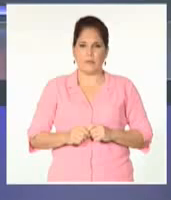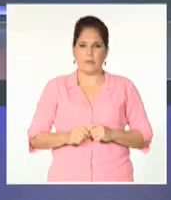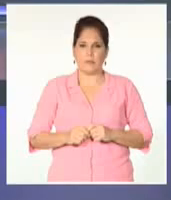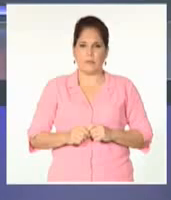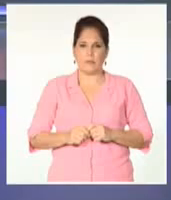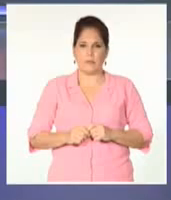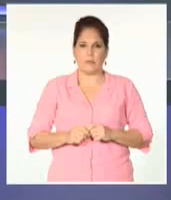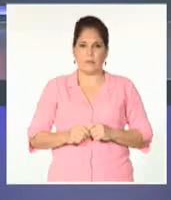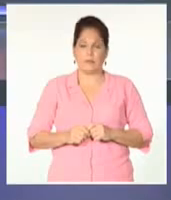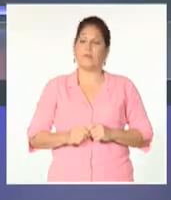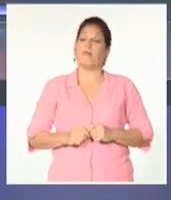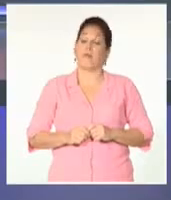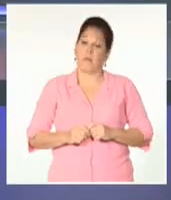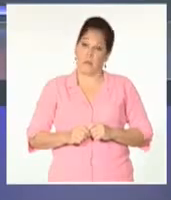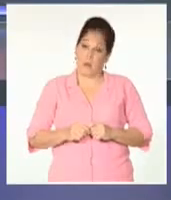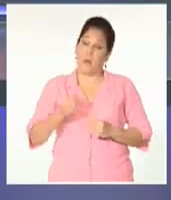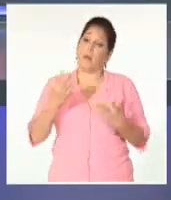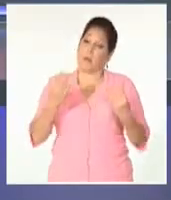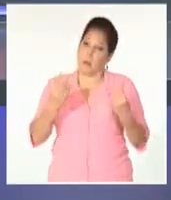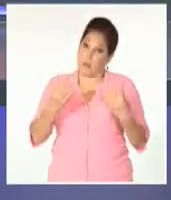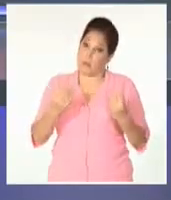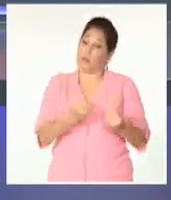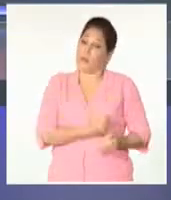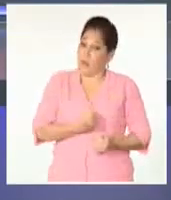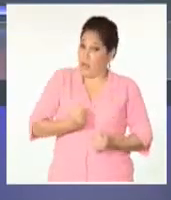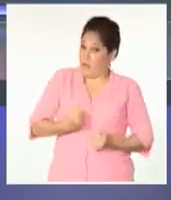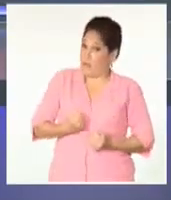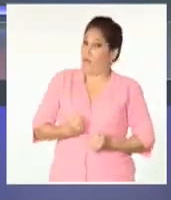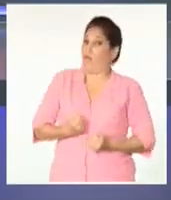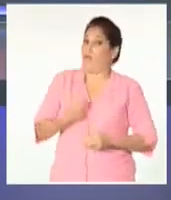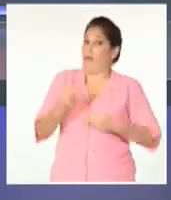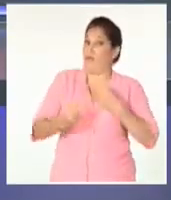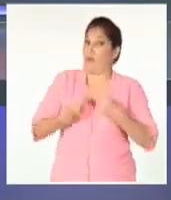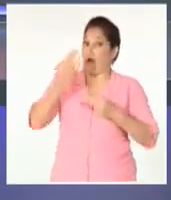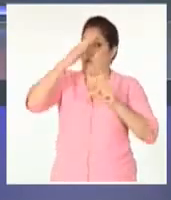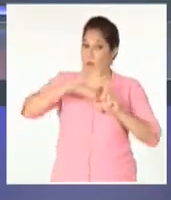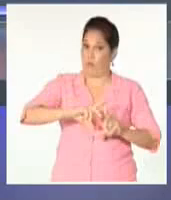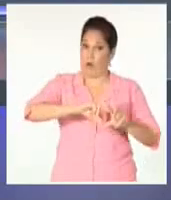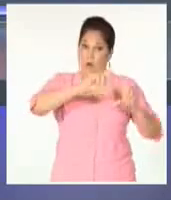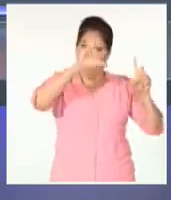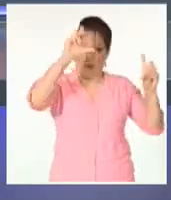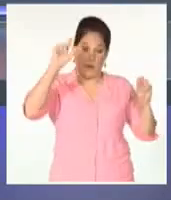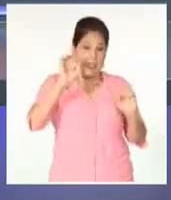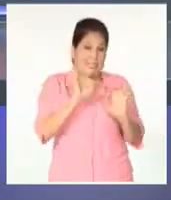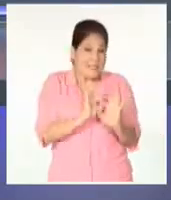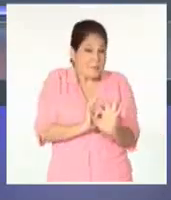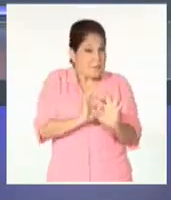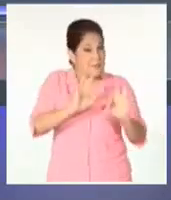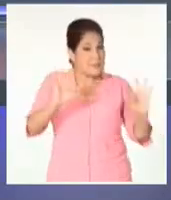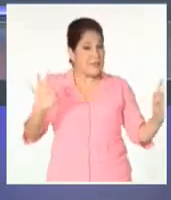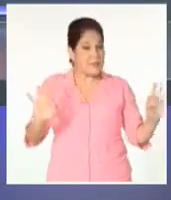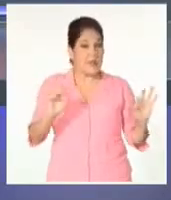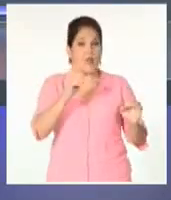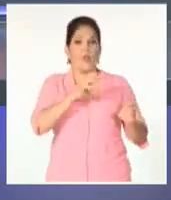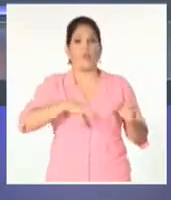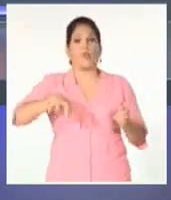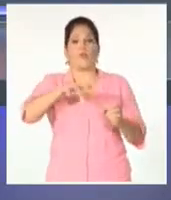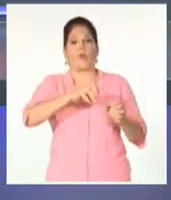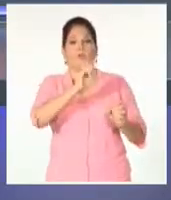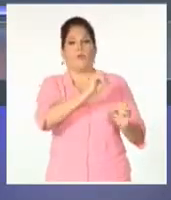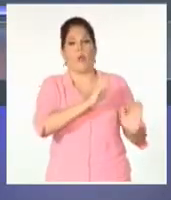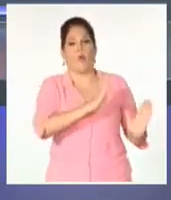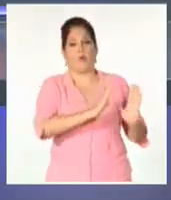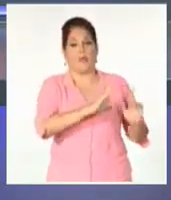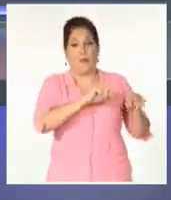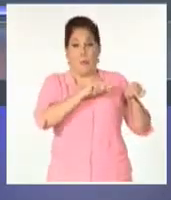Y sin dudas, Rey, que numerosos esfuerzos se materializan hoy en todo el país y de manera especial en la región oriental, afectada por las